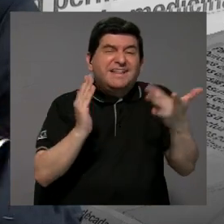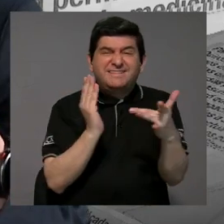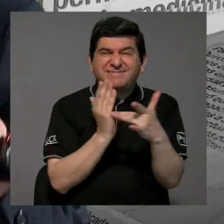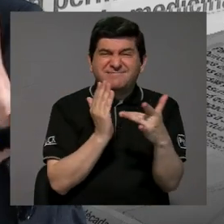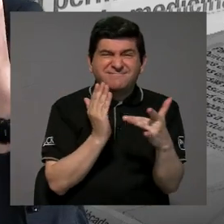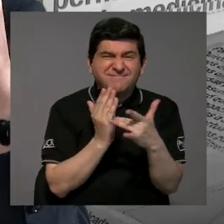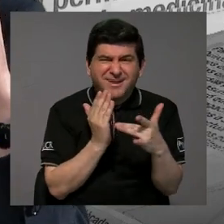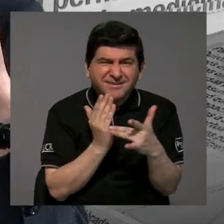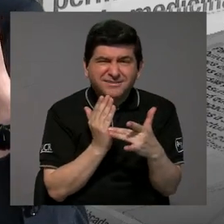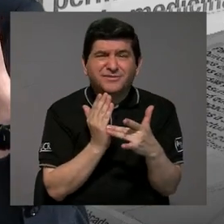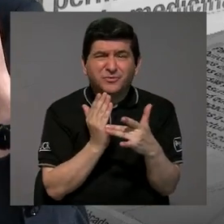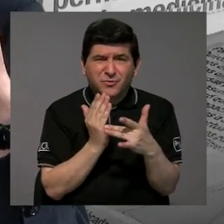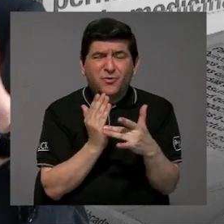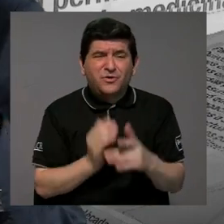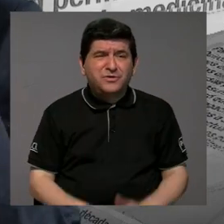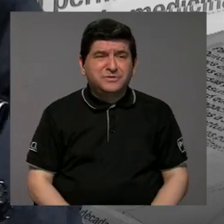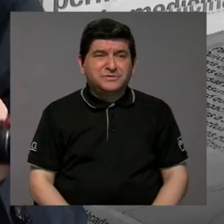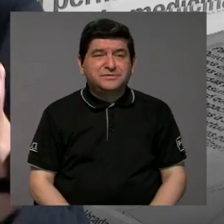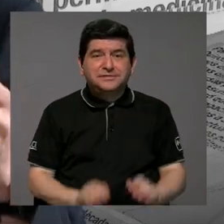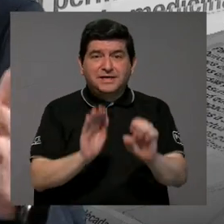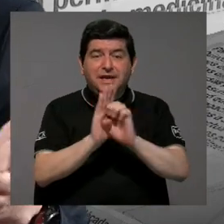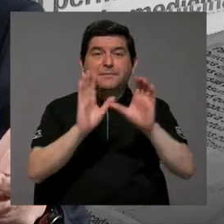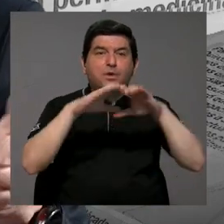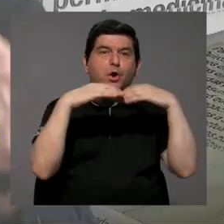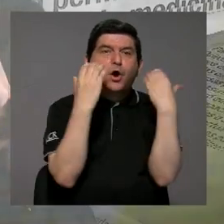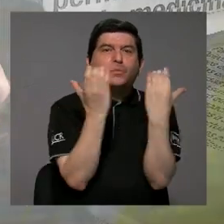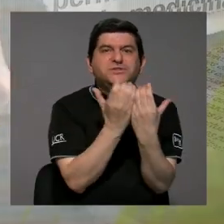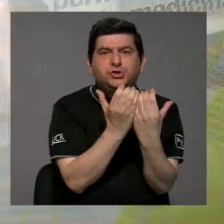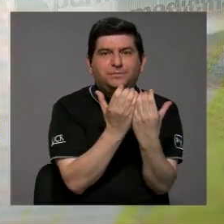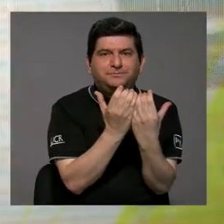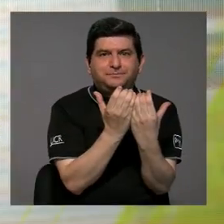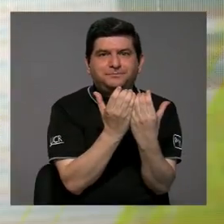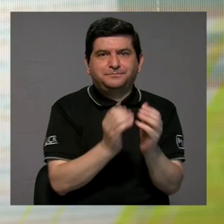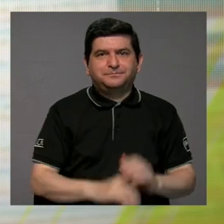técnicos típicas, por ejemplo, de una comisión,